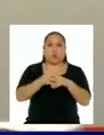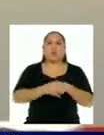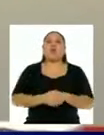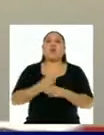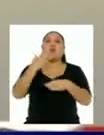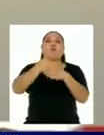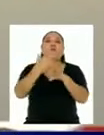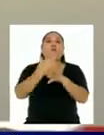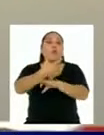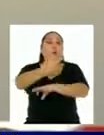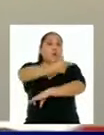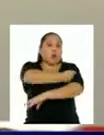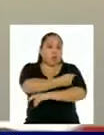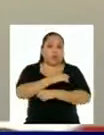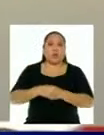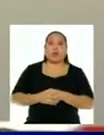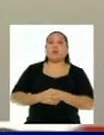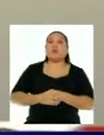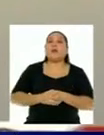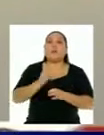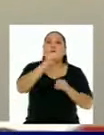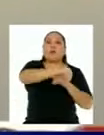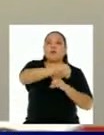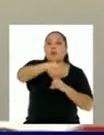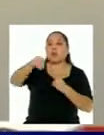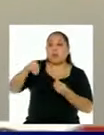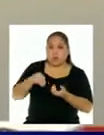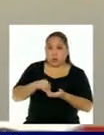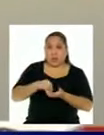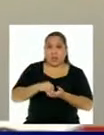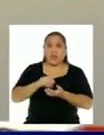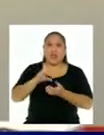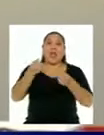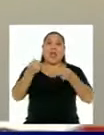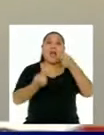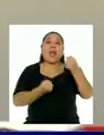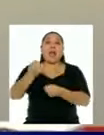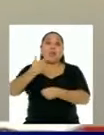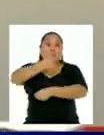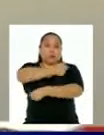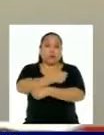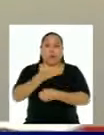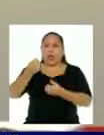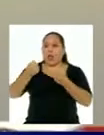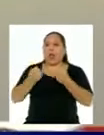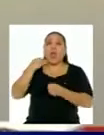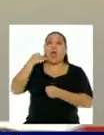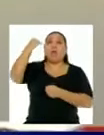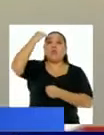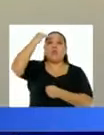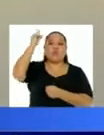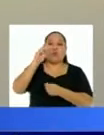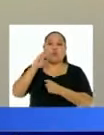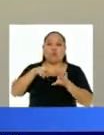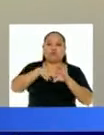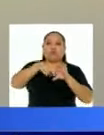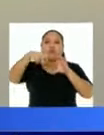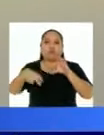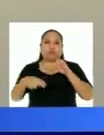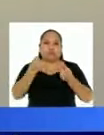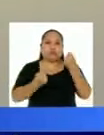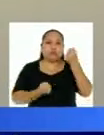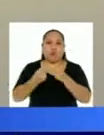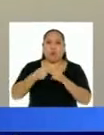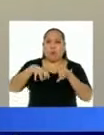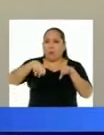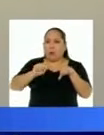de vacuna CAR, instalándose 18 de estos puntos en los que el adulto mayor no tiene que bajarse del vehículo, sea automóvil